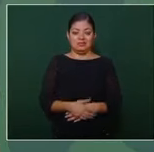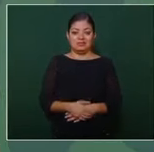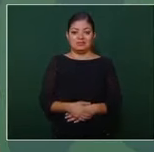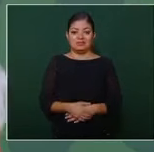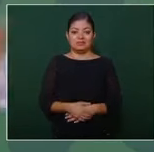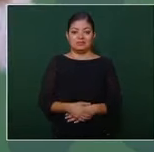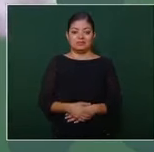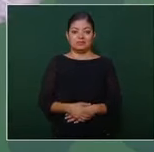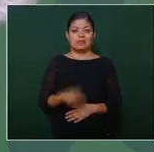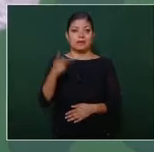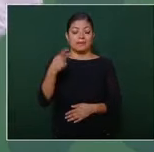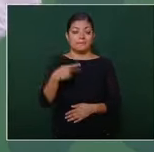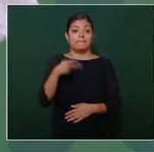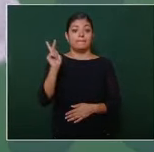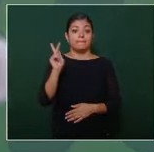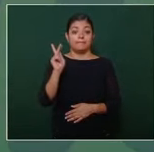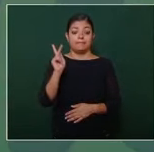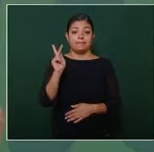pero eso